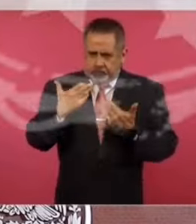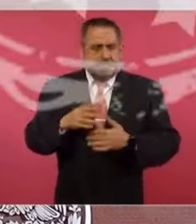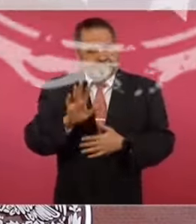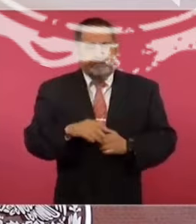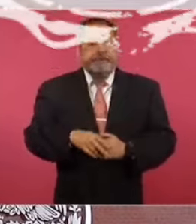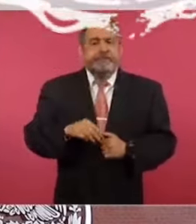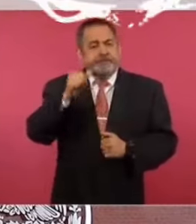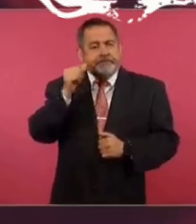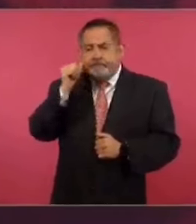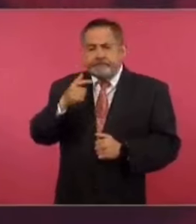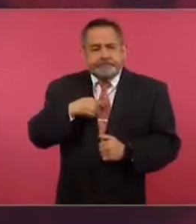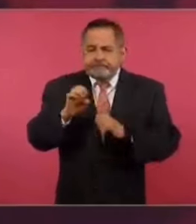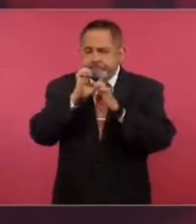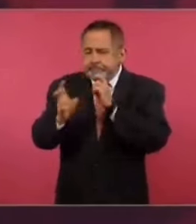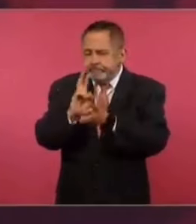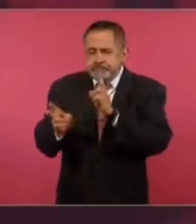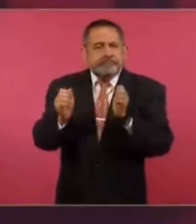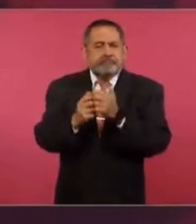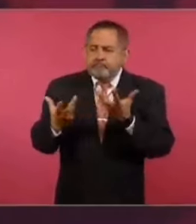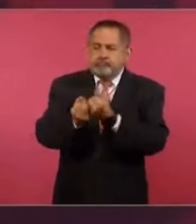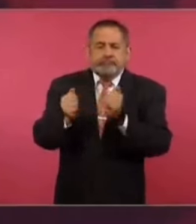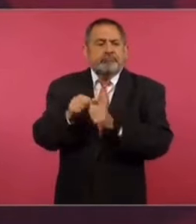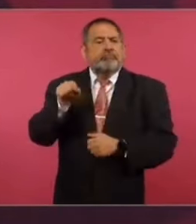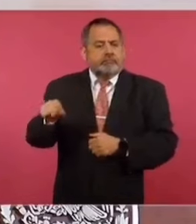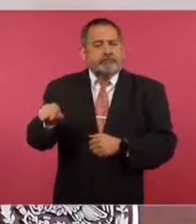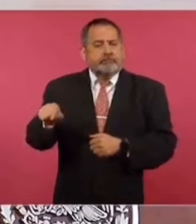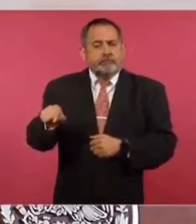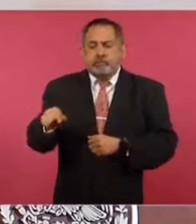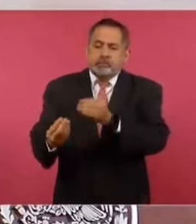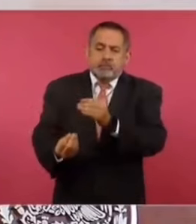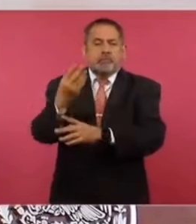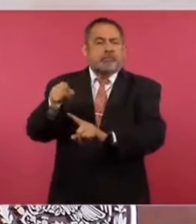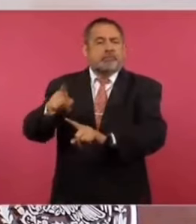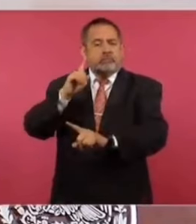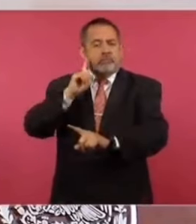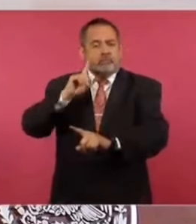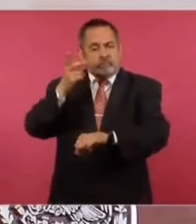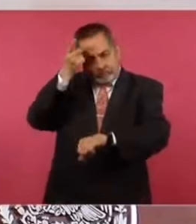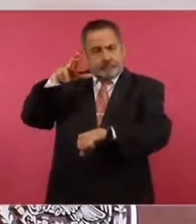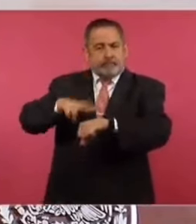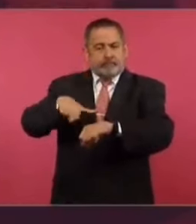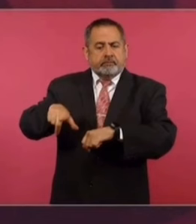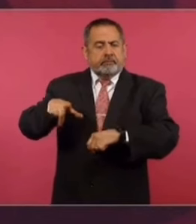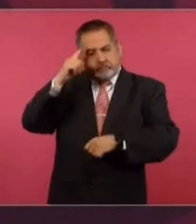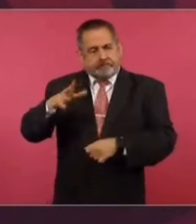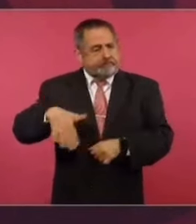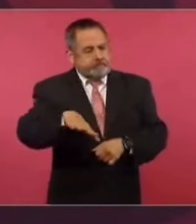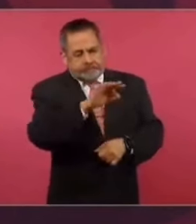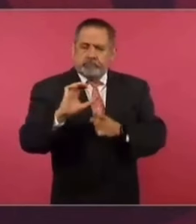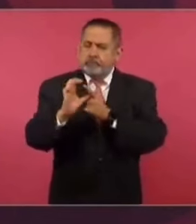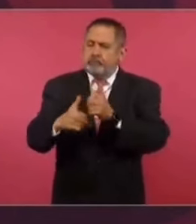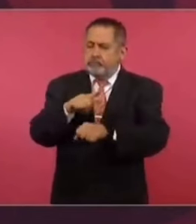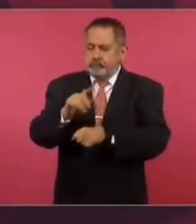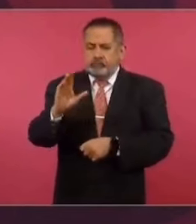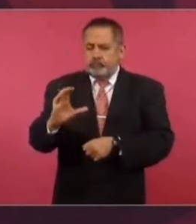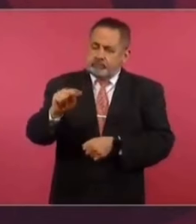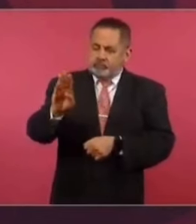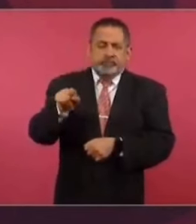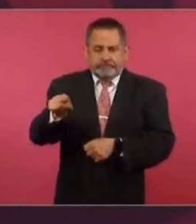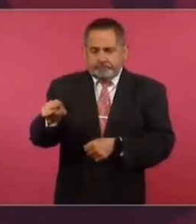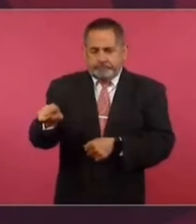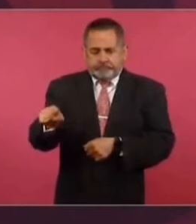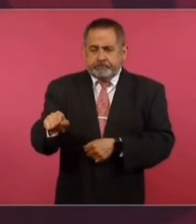Tuve una entrevista, una audiencia, con la nueva directora para la búsqueda de desaparecidos,